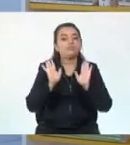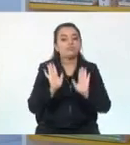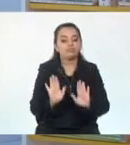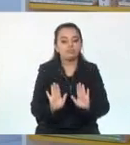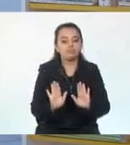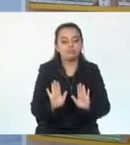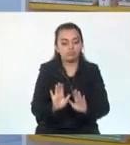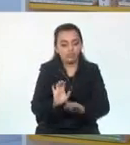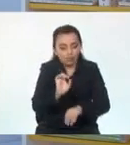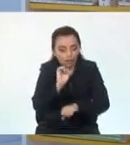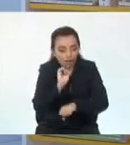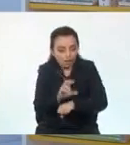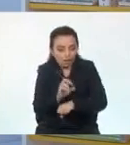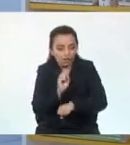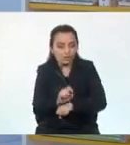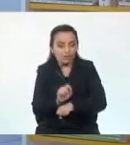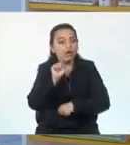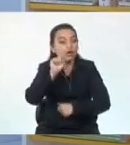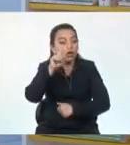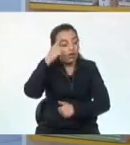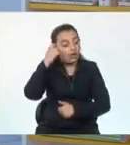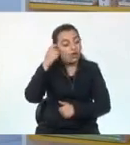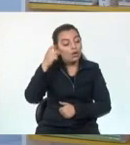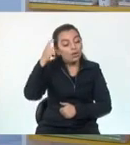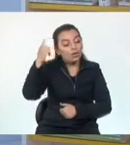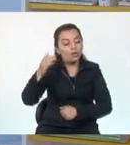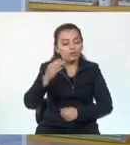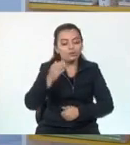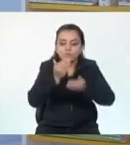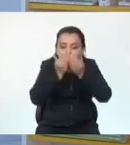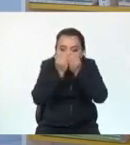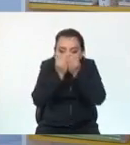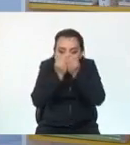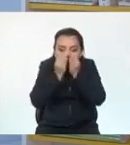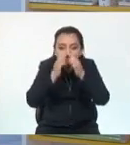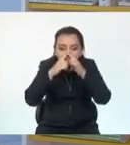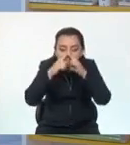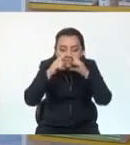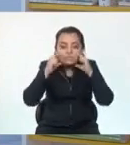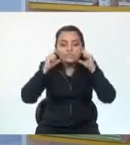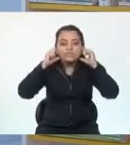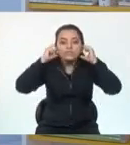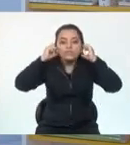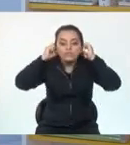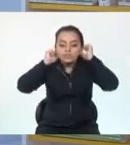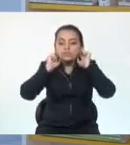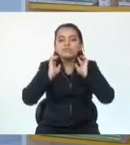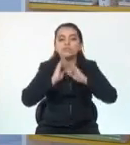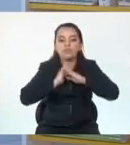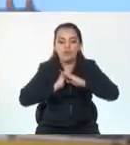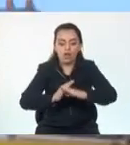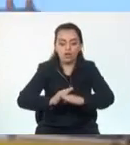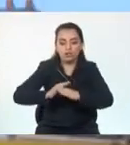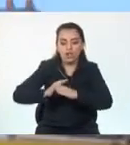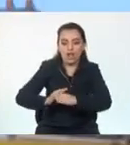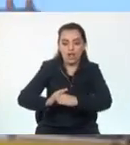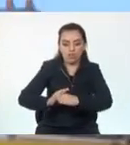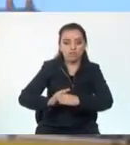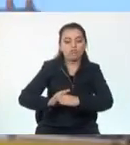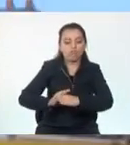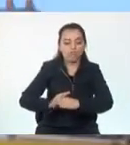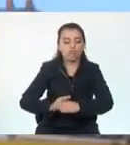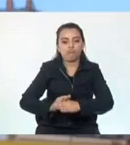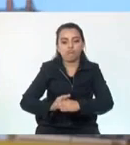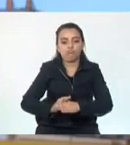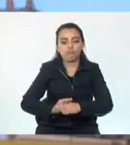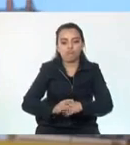sin antes recordarle lo importante de seguir manteniendo las medidas de seguridad. ¿Y cuáles son? La primera,